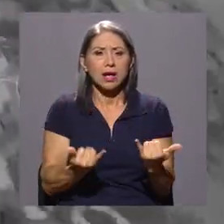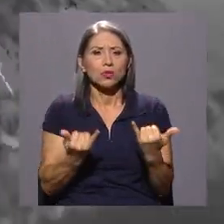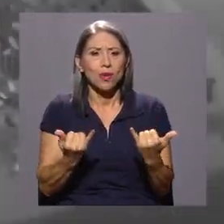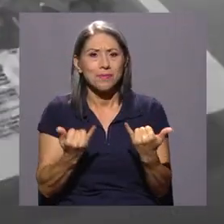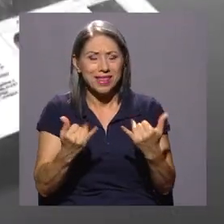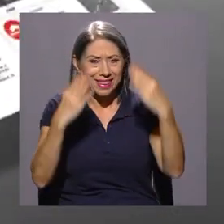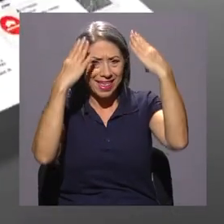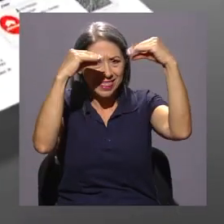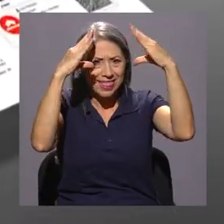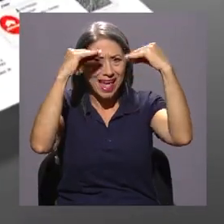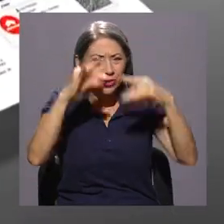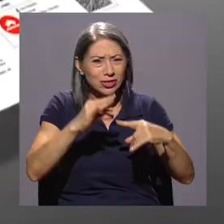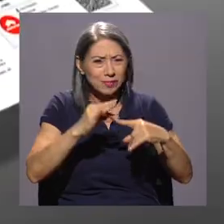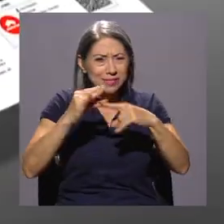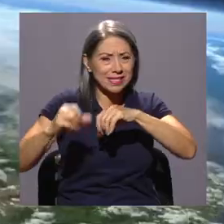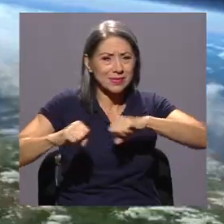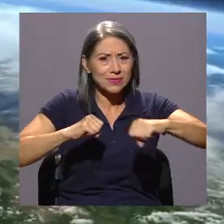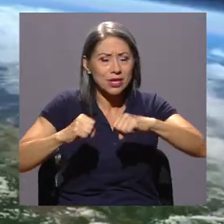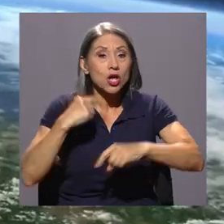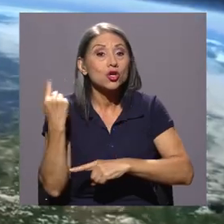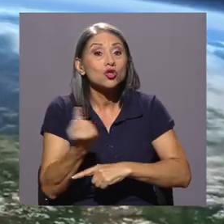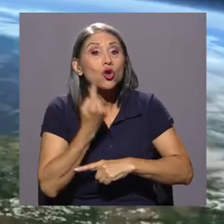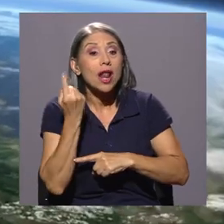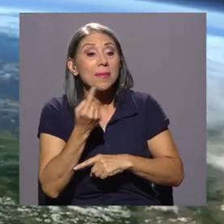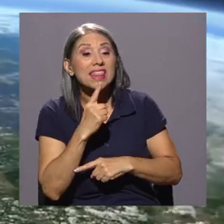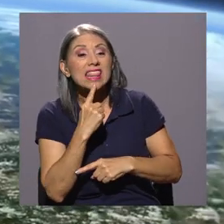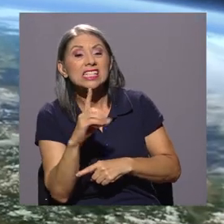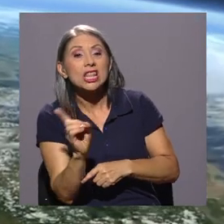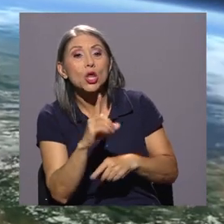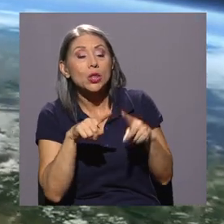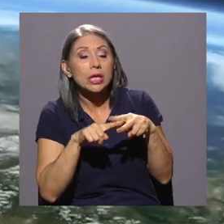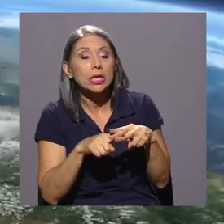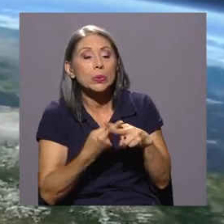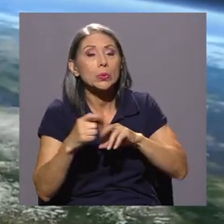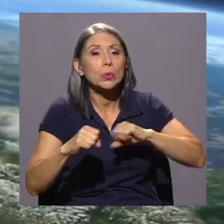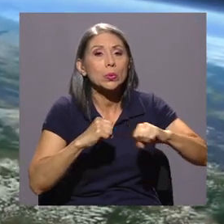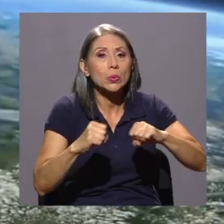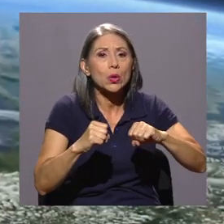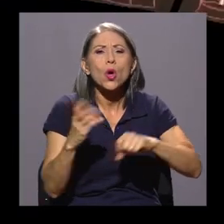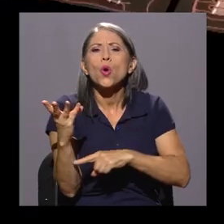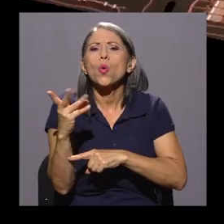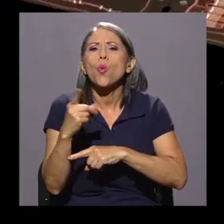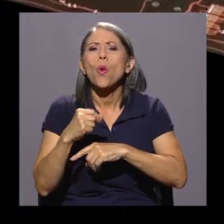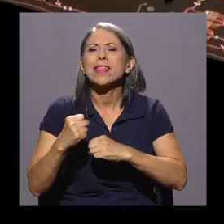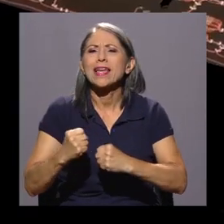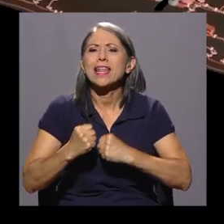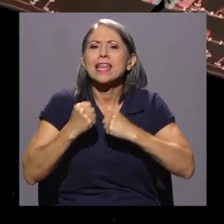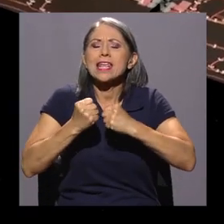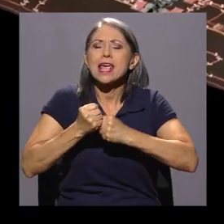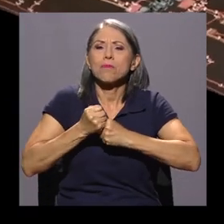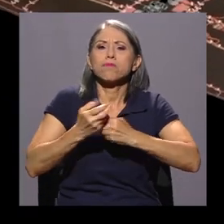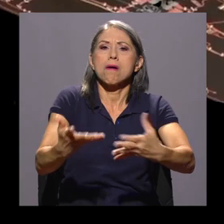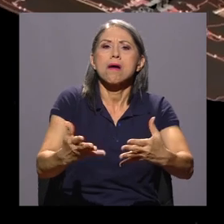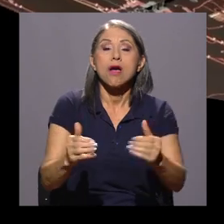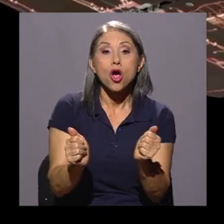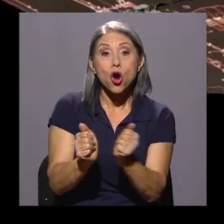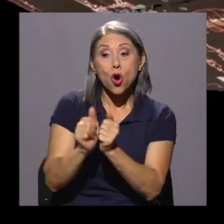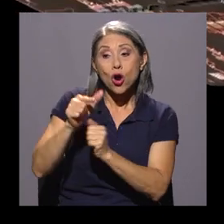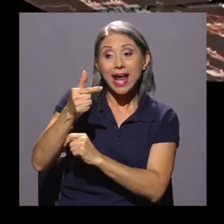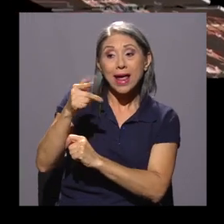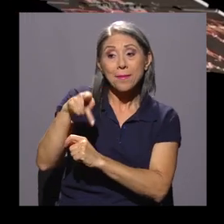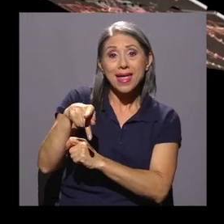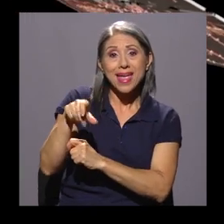actualmente los datos de la sismología solo aportan el punto donde inició el sismo y la cantidad de energía liberada, y con el GPS